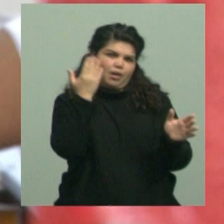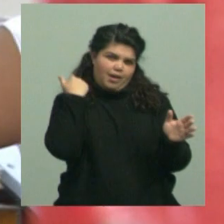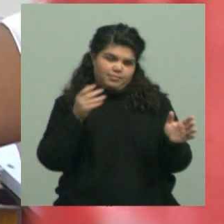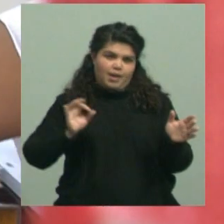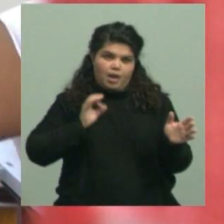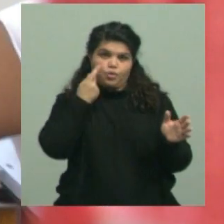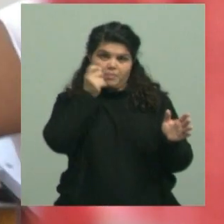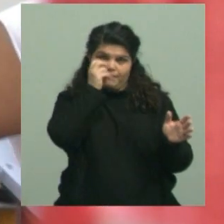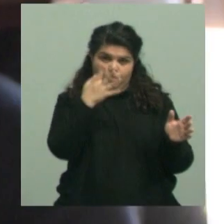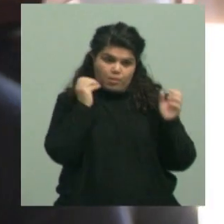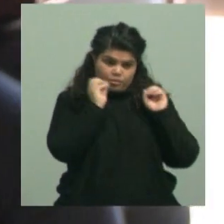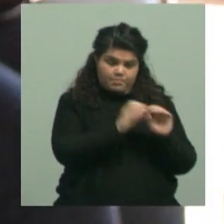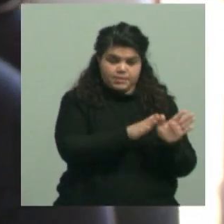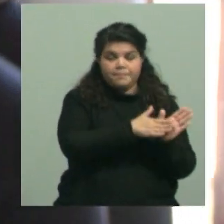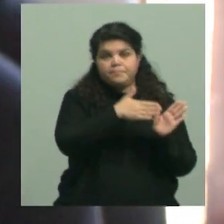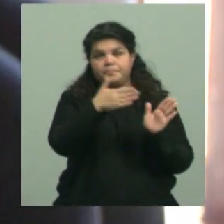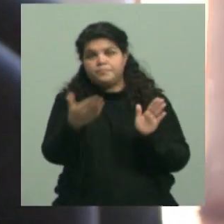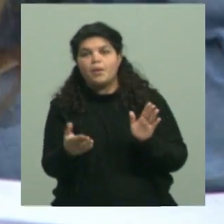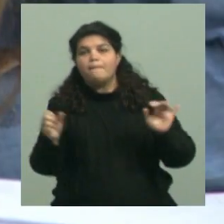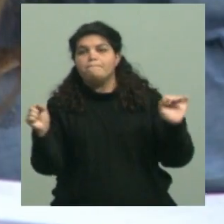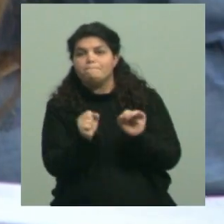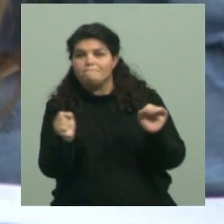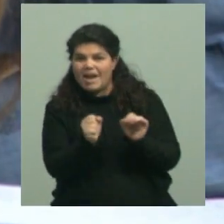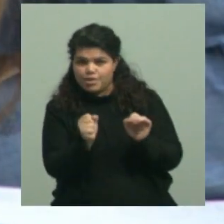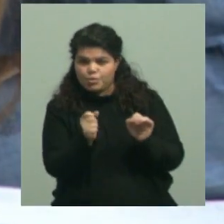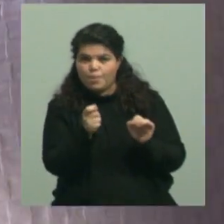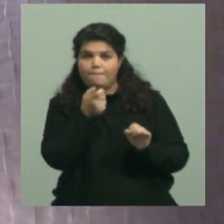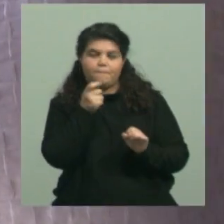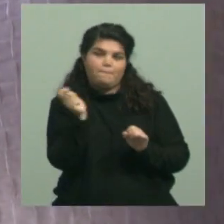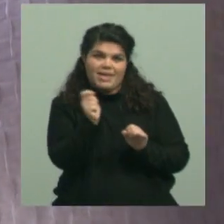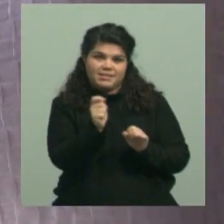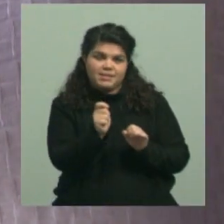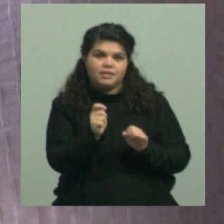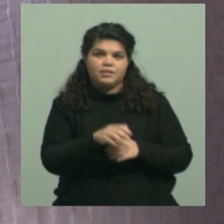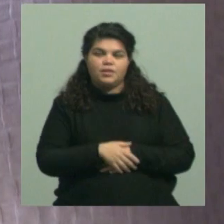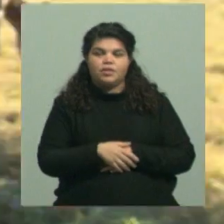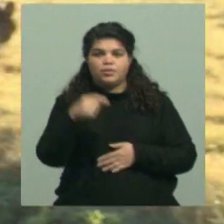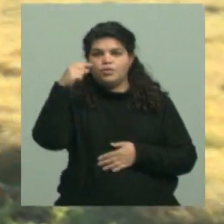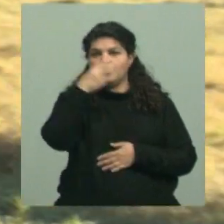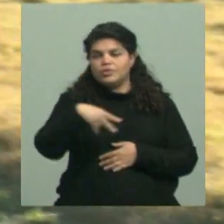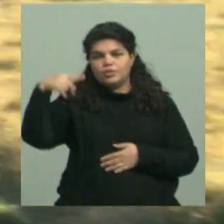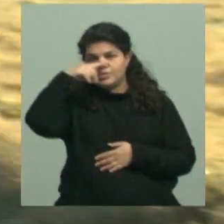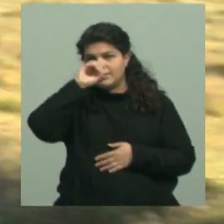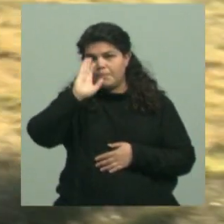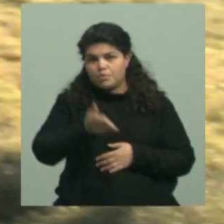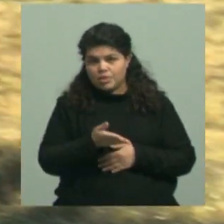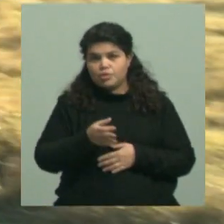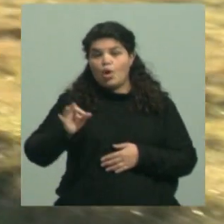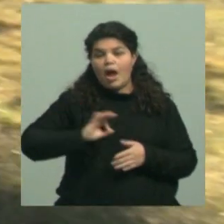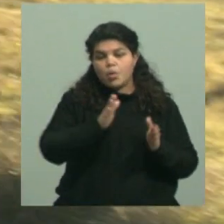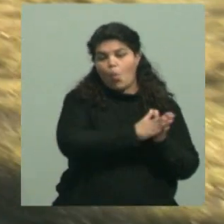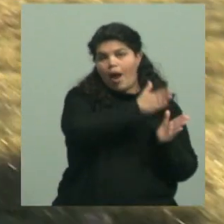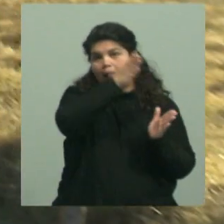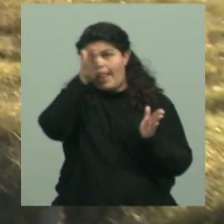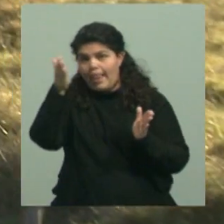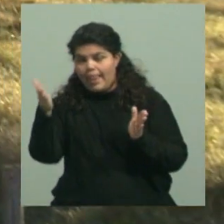un reconocimiento de la inflación de un 270% para todo el año que se va a distribuir en